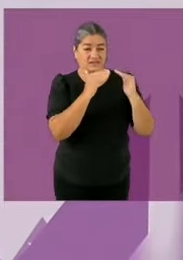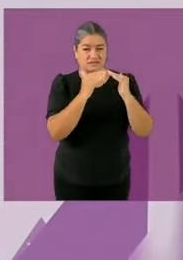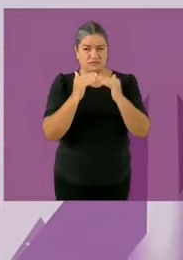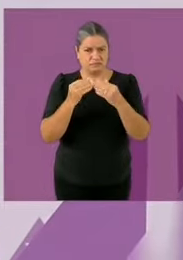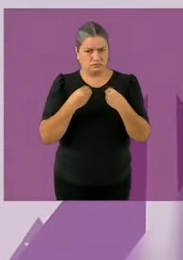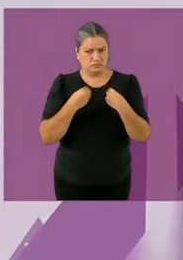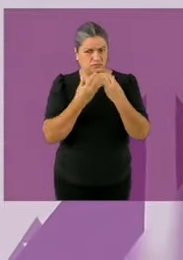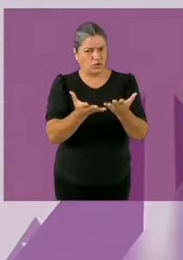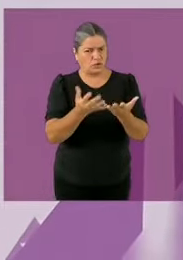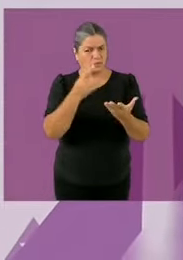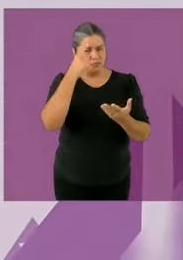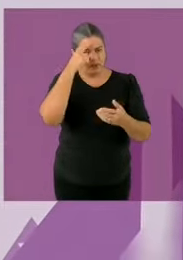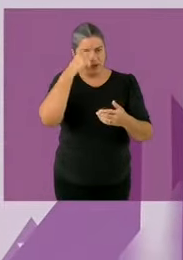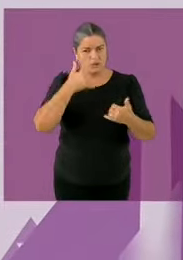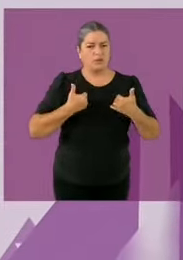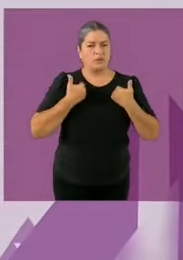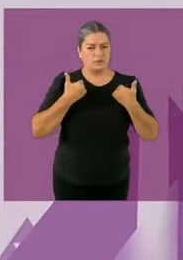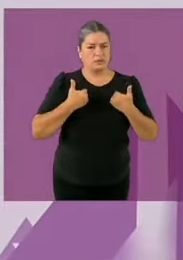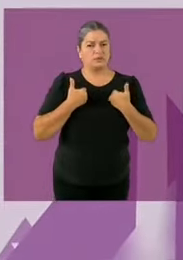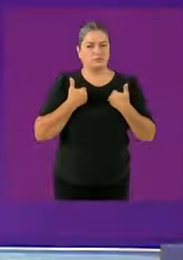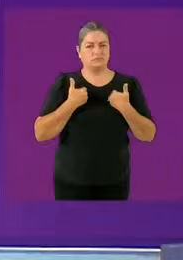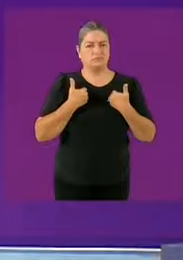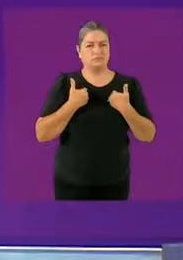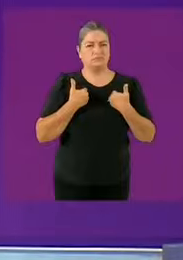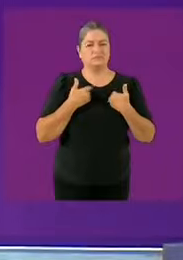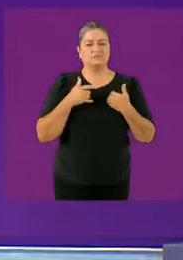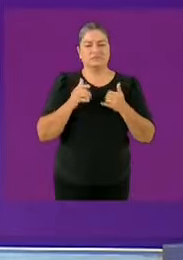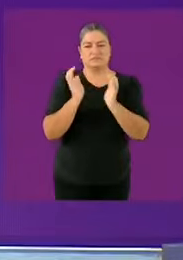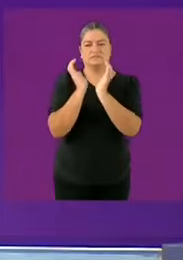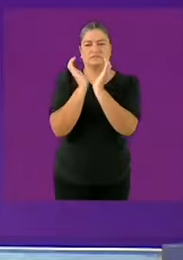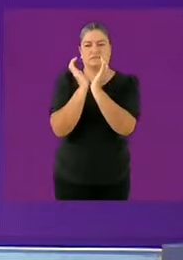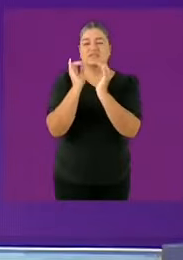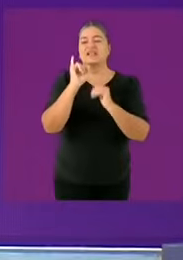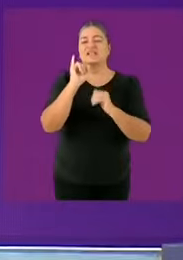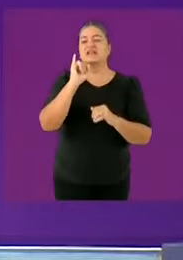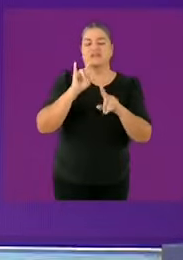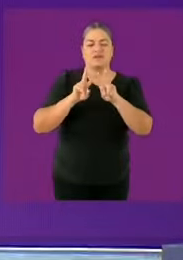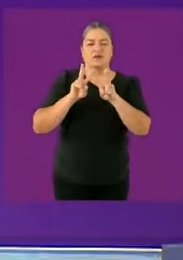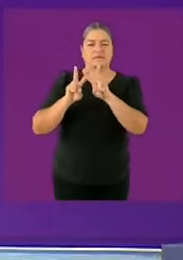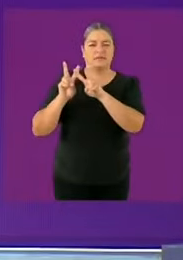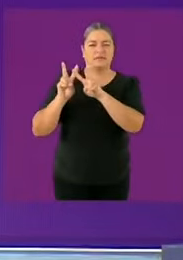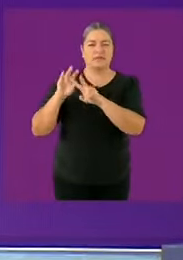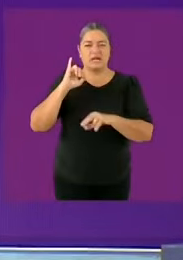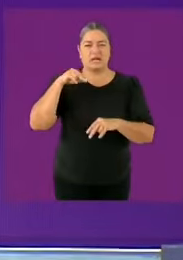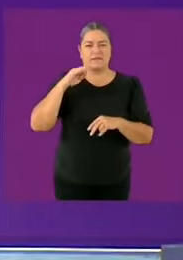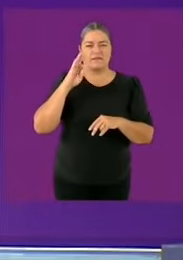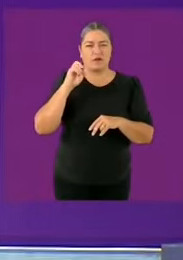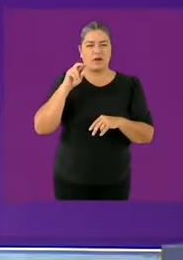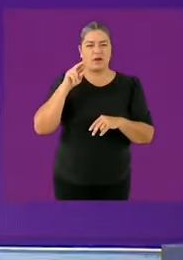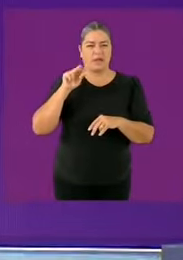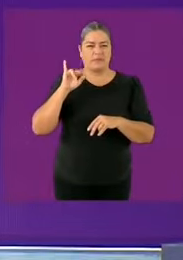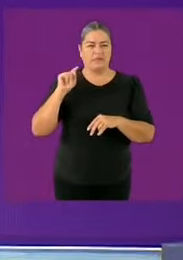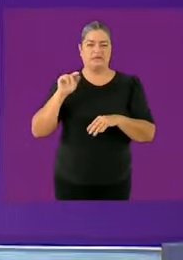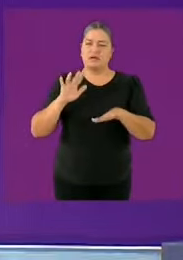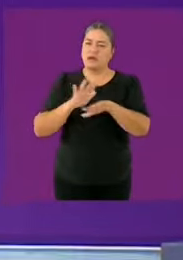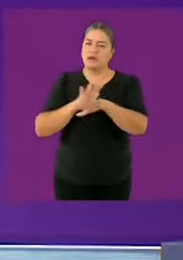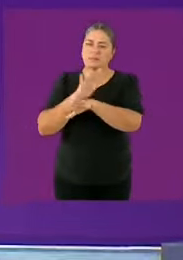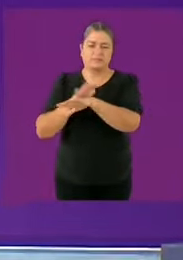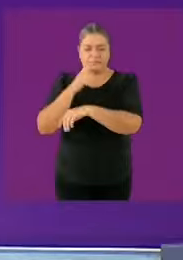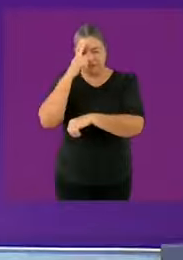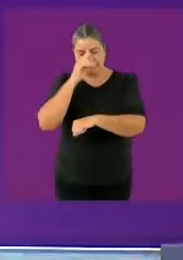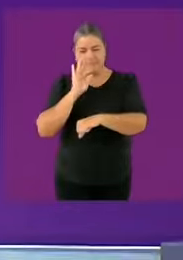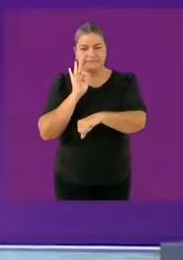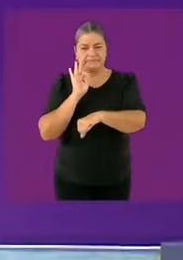y la constitución para que sea el propio Infonavit quien construya las viviendas estamos hablando de alrededor de un millón de